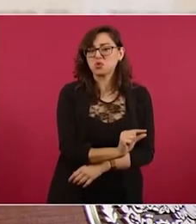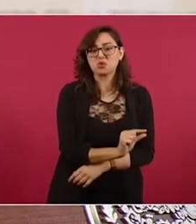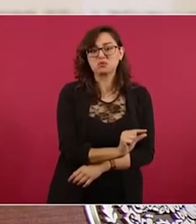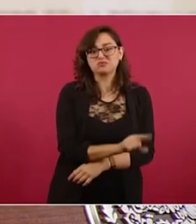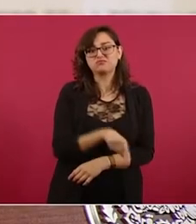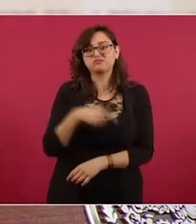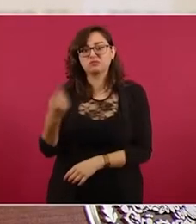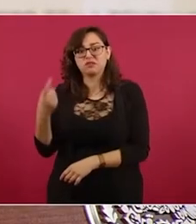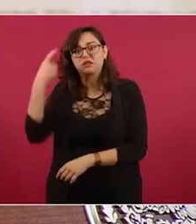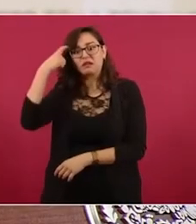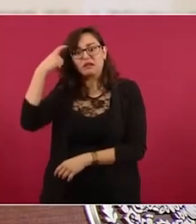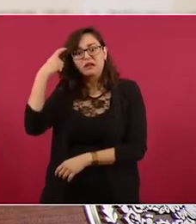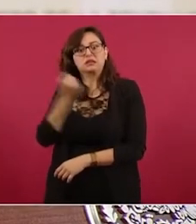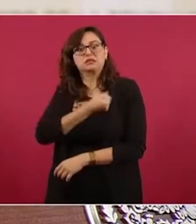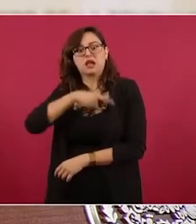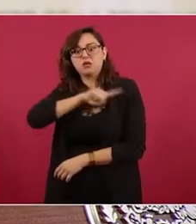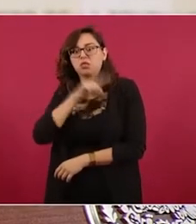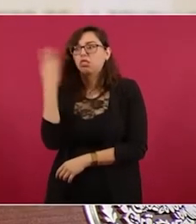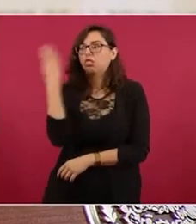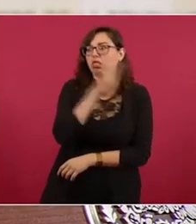el daño a la salud